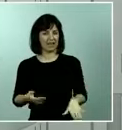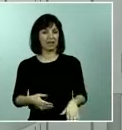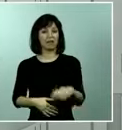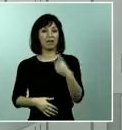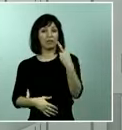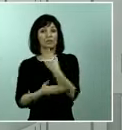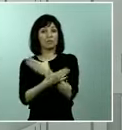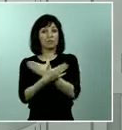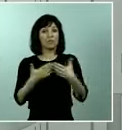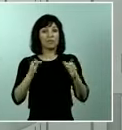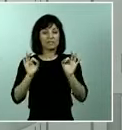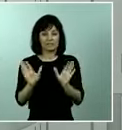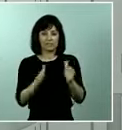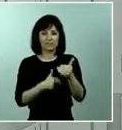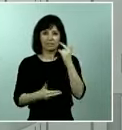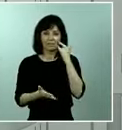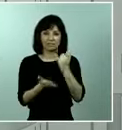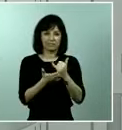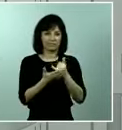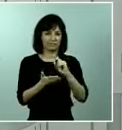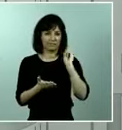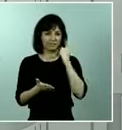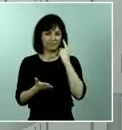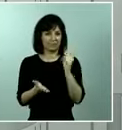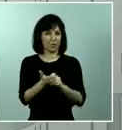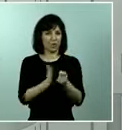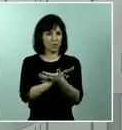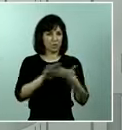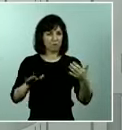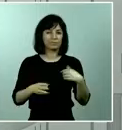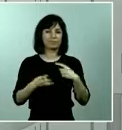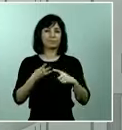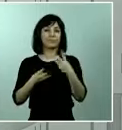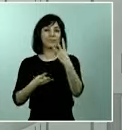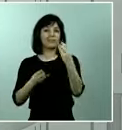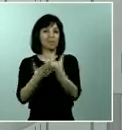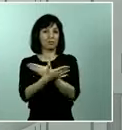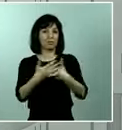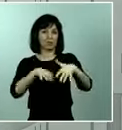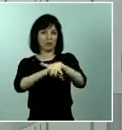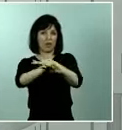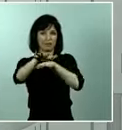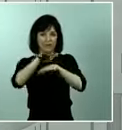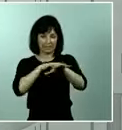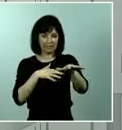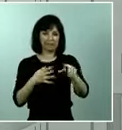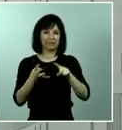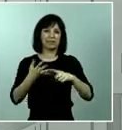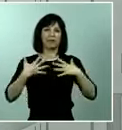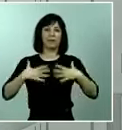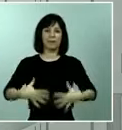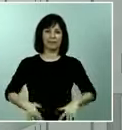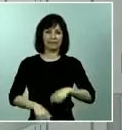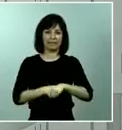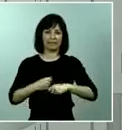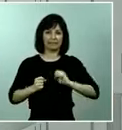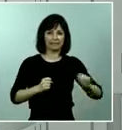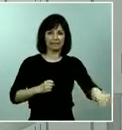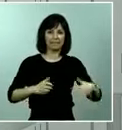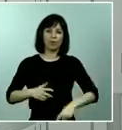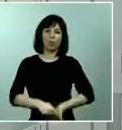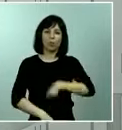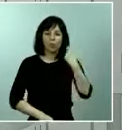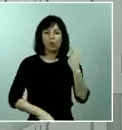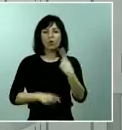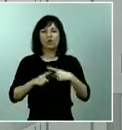diagnóstico rápido, 30 millones de unidades de guantes de nitrilo, batas desechables, buzos y otros materiales de protección, como